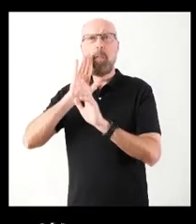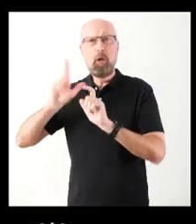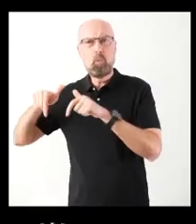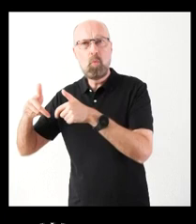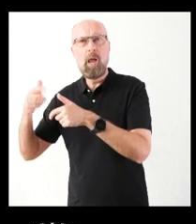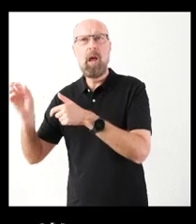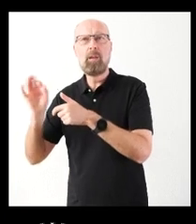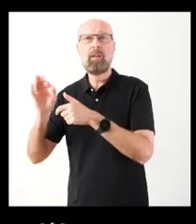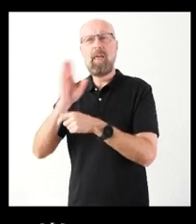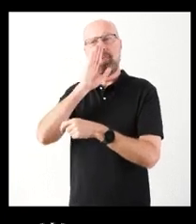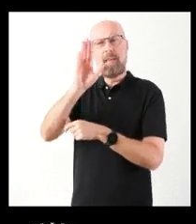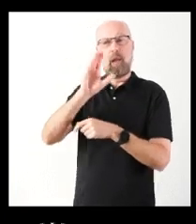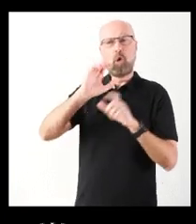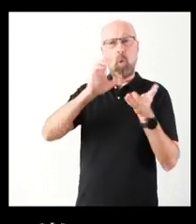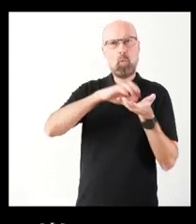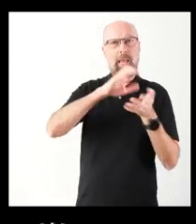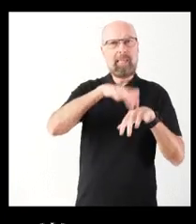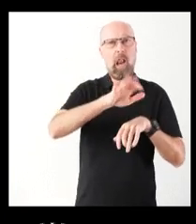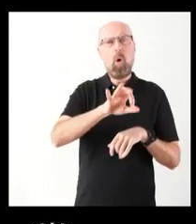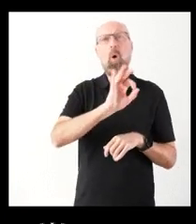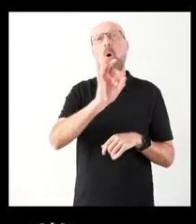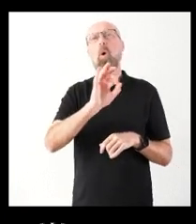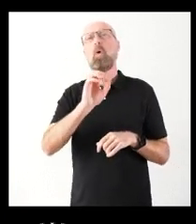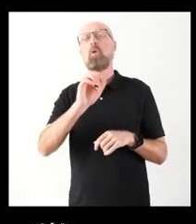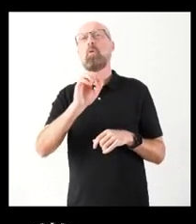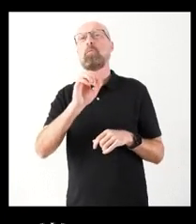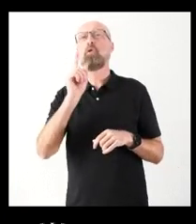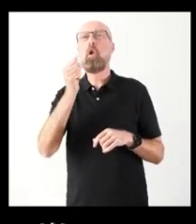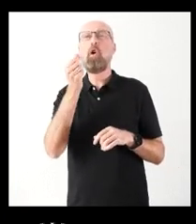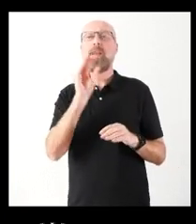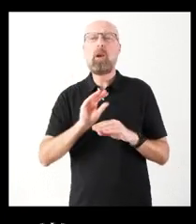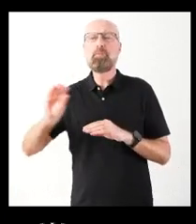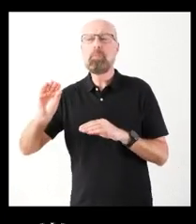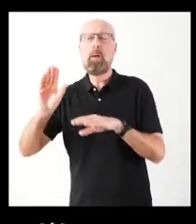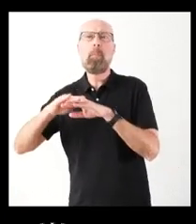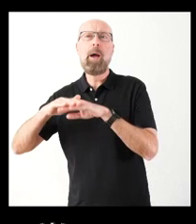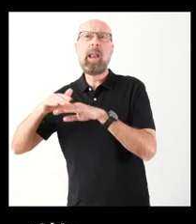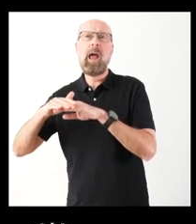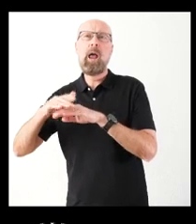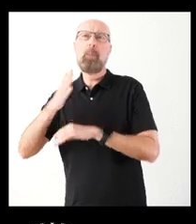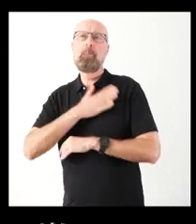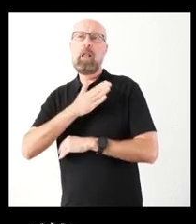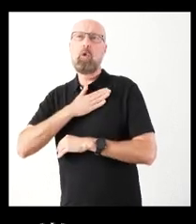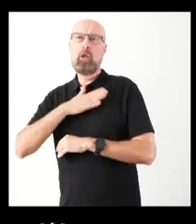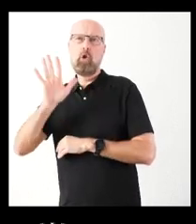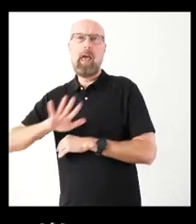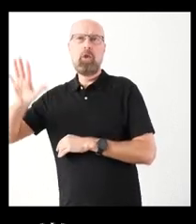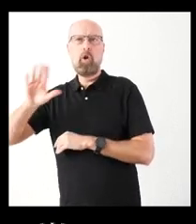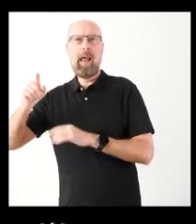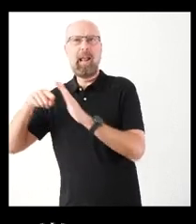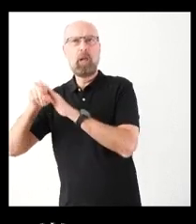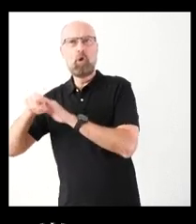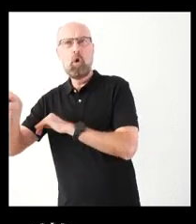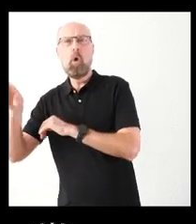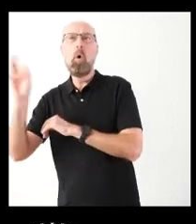directa de la Junta de Castilla y León o si se trata de una cesión de esa partida presupuestaria al Patronato Nacional de Picos de Europa o a los